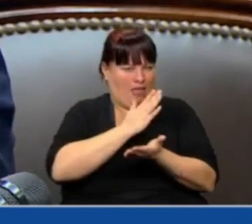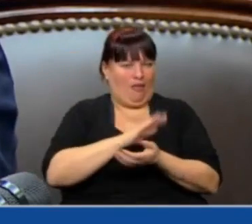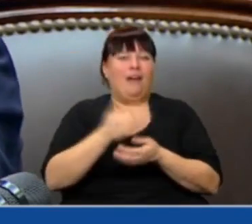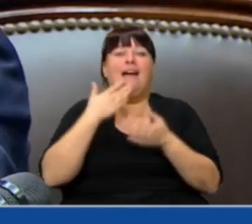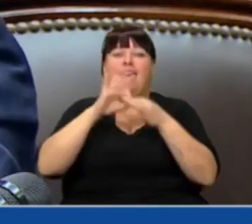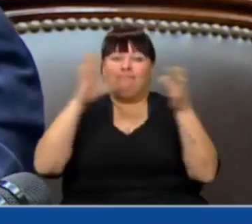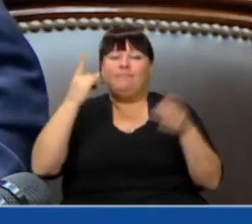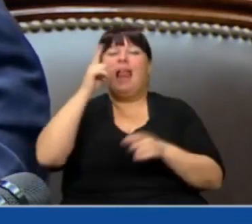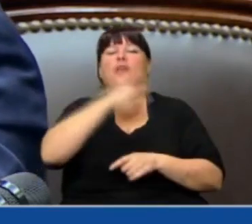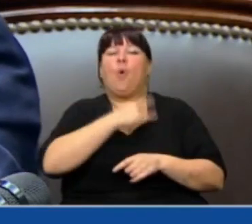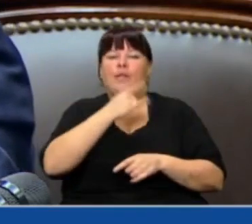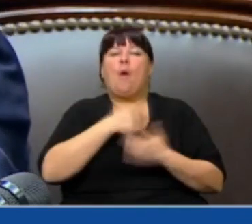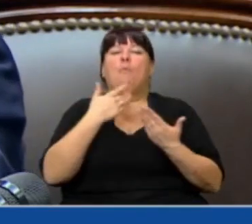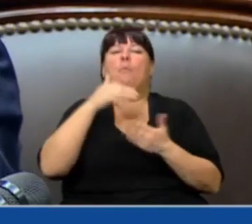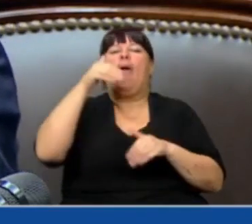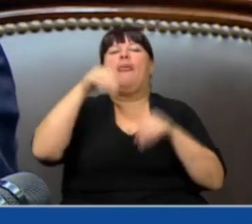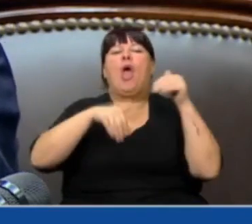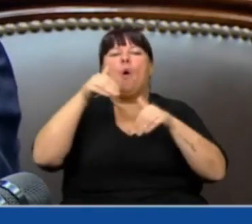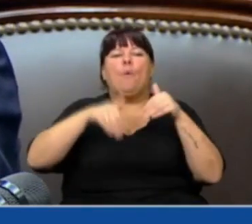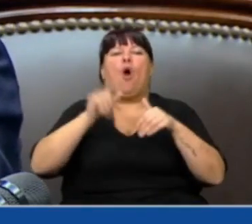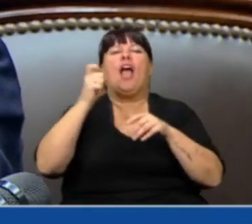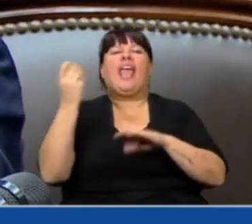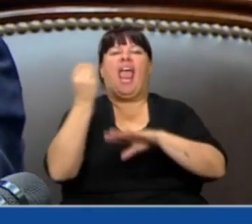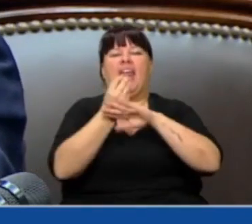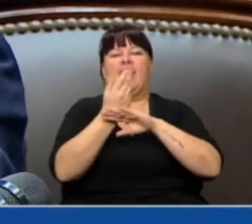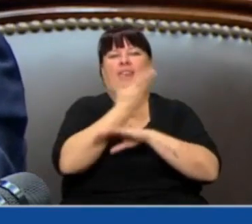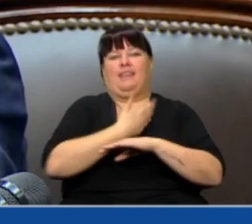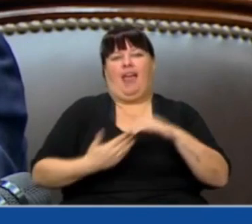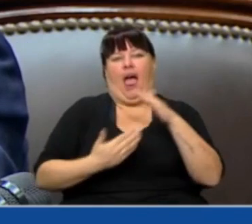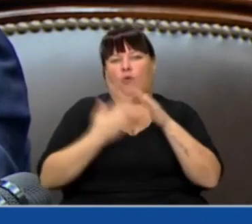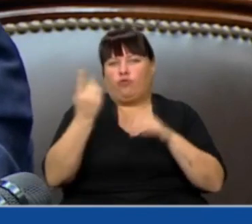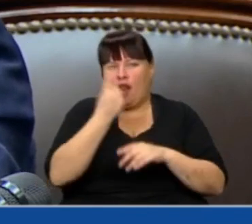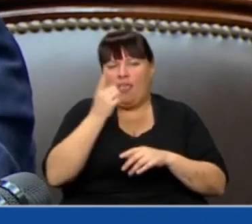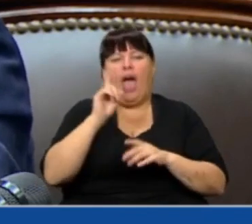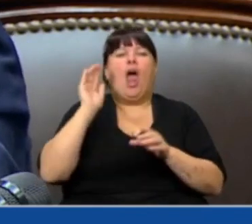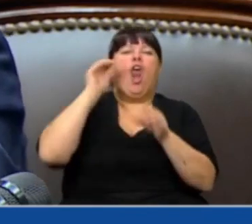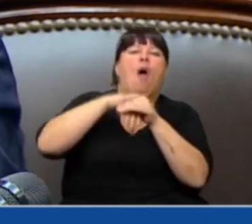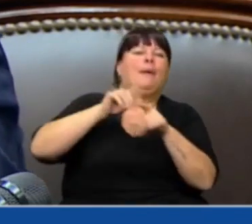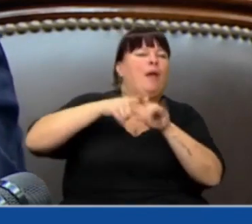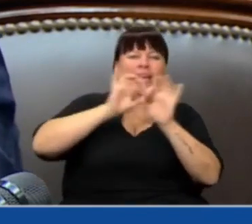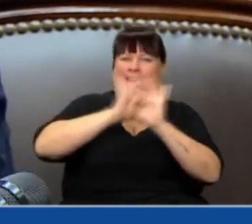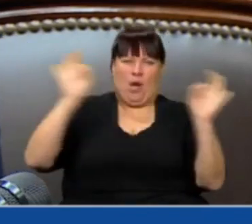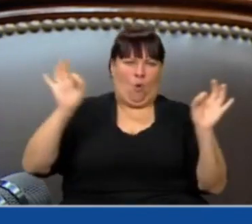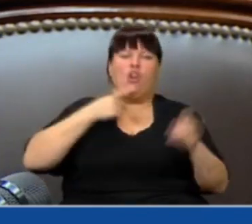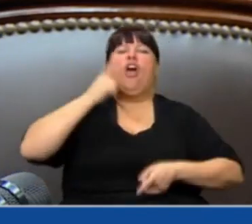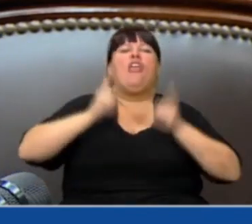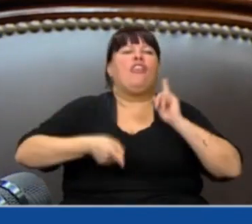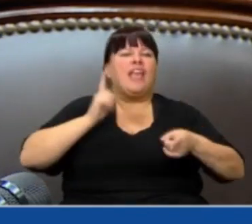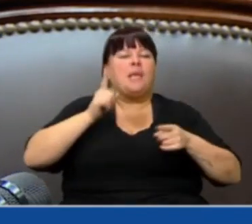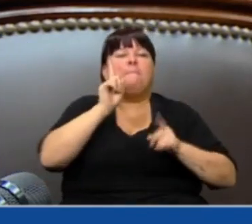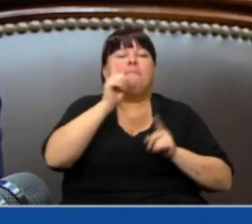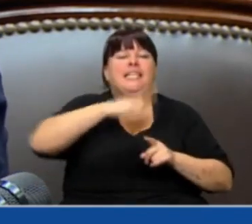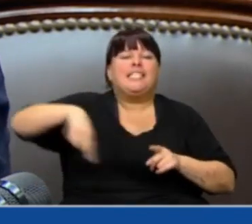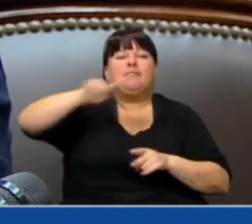permite a las universidades elegir sus propias autoridades sin injerencia del poder político decidiendo sus